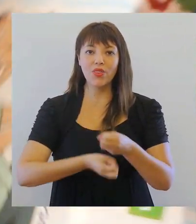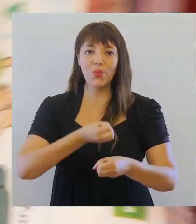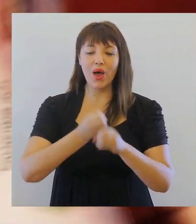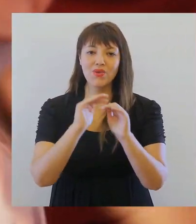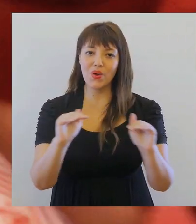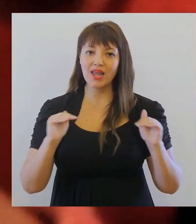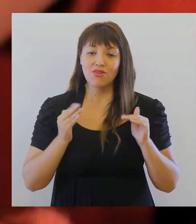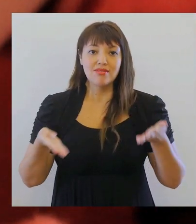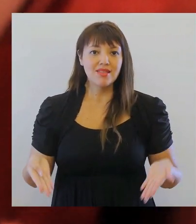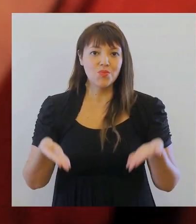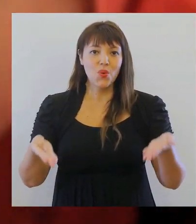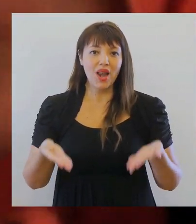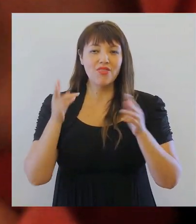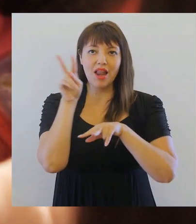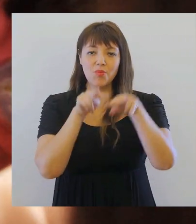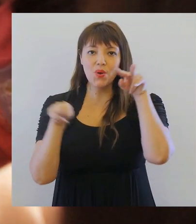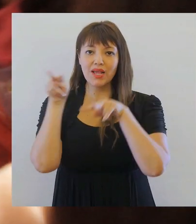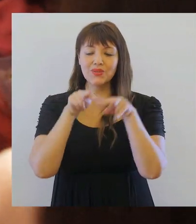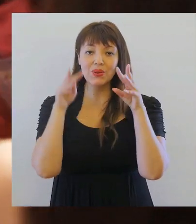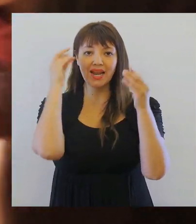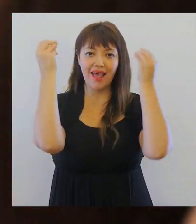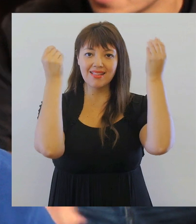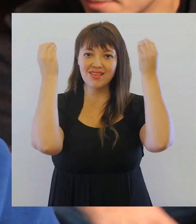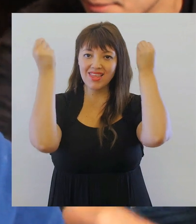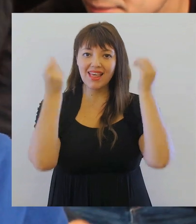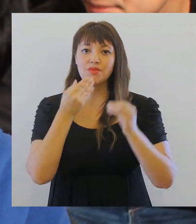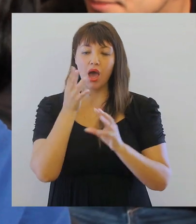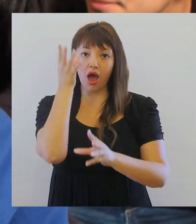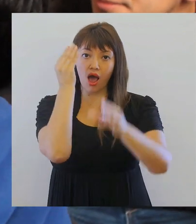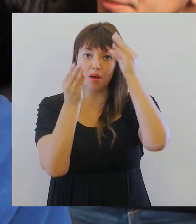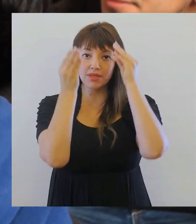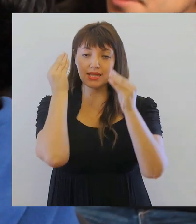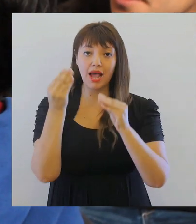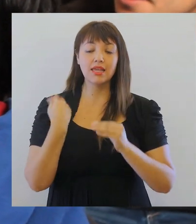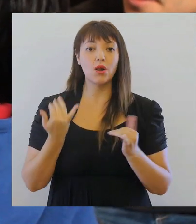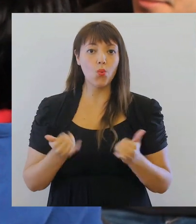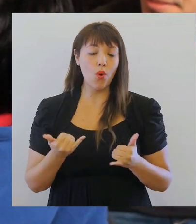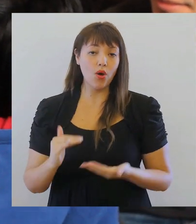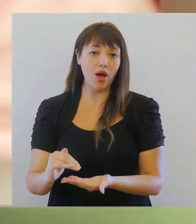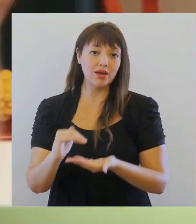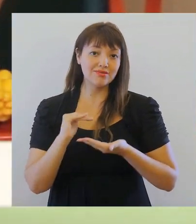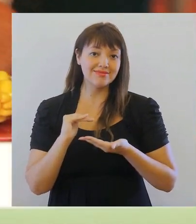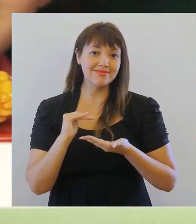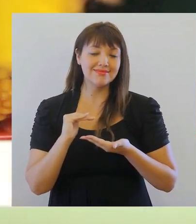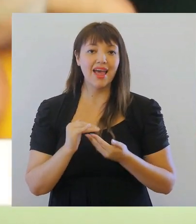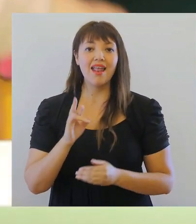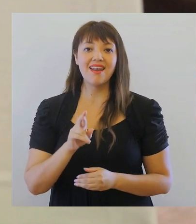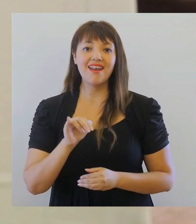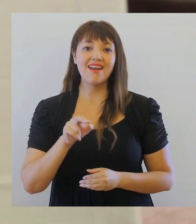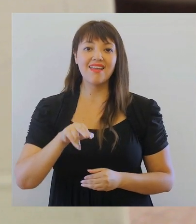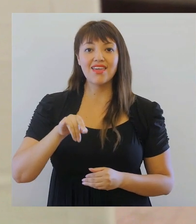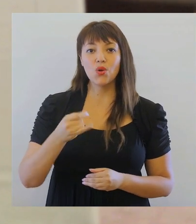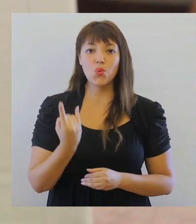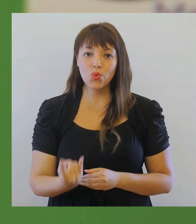años, estimulando la exploración, creatividad y aprendizaje a través del juego. RINJU está